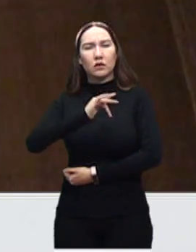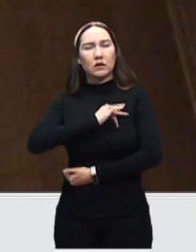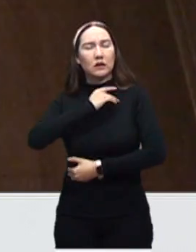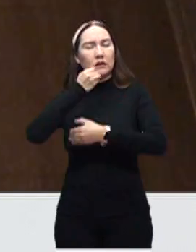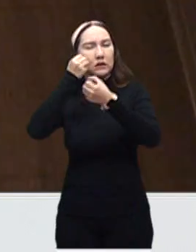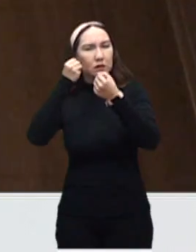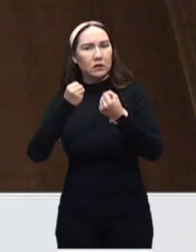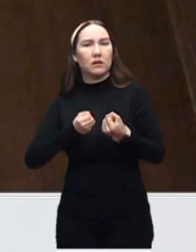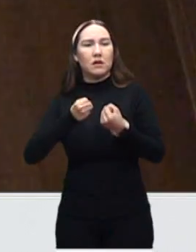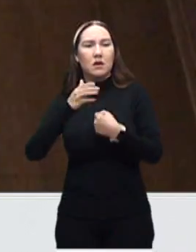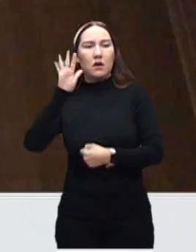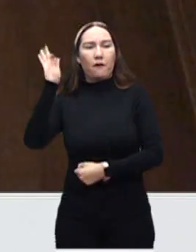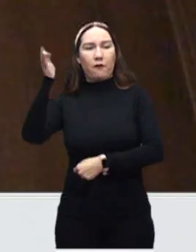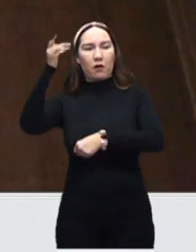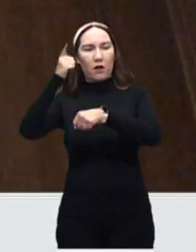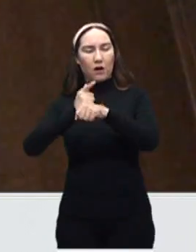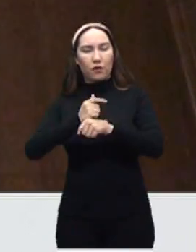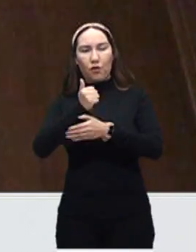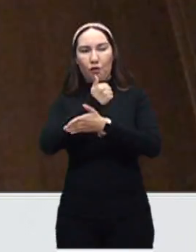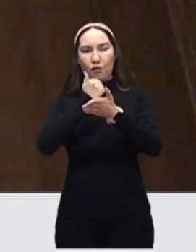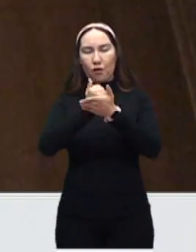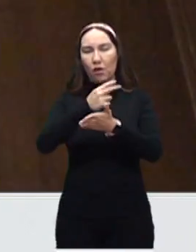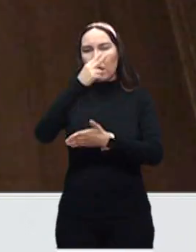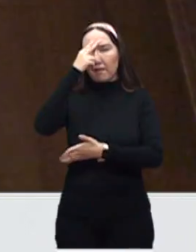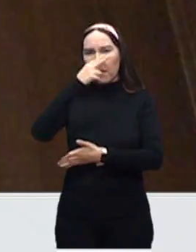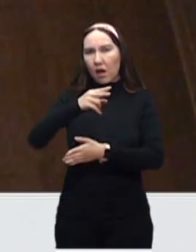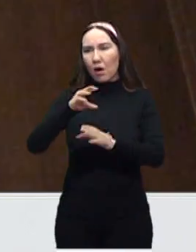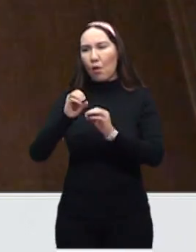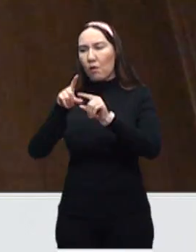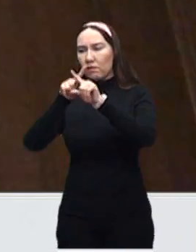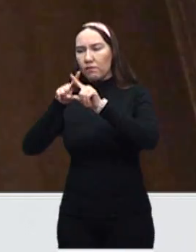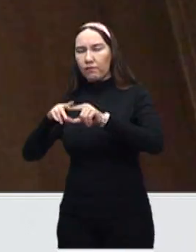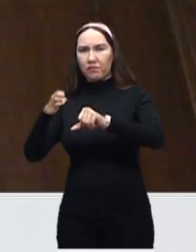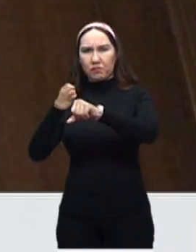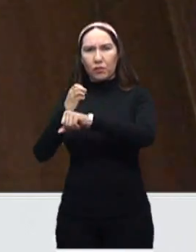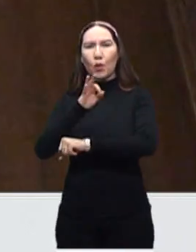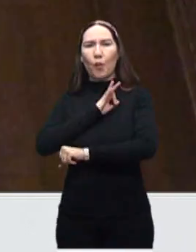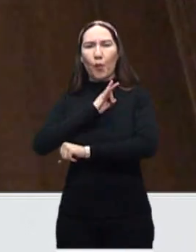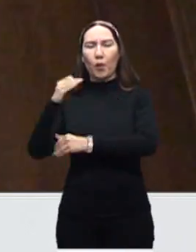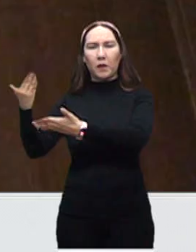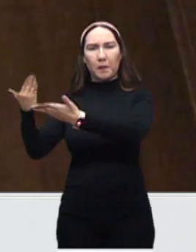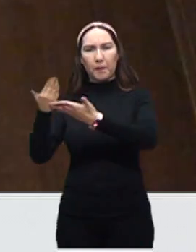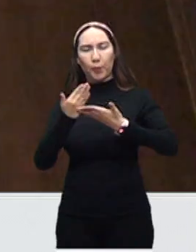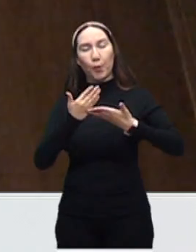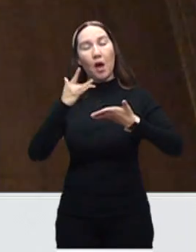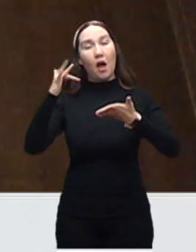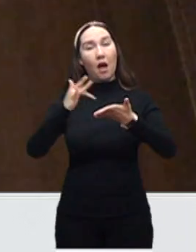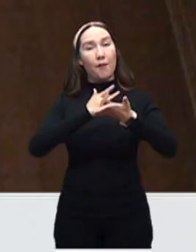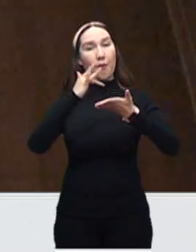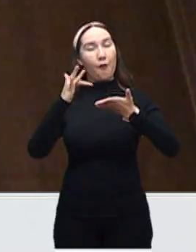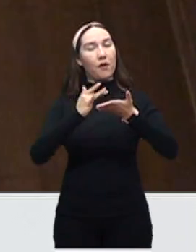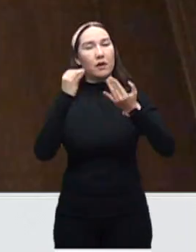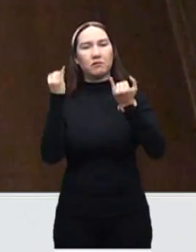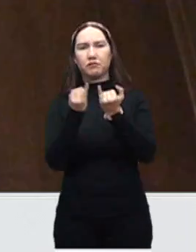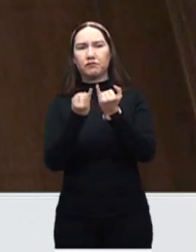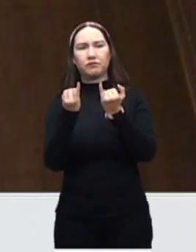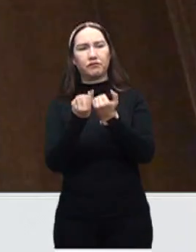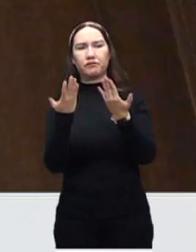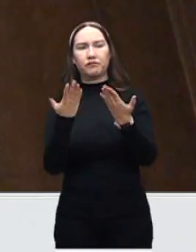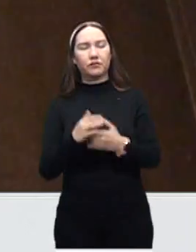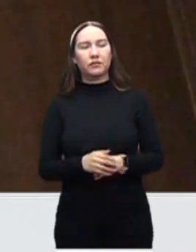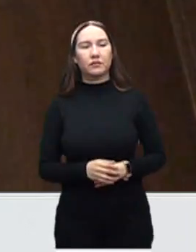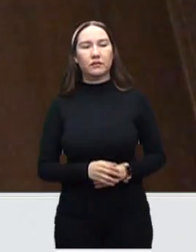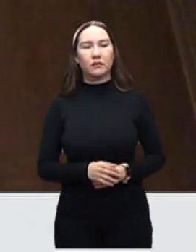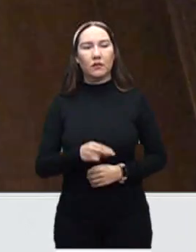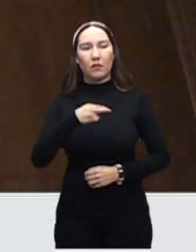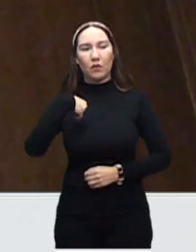y la Ciudad de México o cualquier otro estado que esté en condiciones nos va a brindar el apoyo necesario. Como ha sucedido, Miguel, hemos recibido